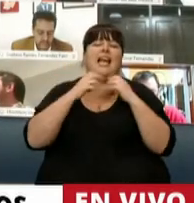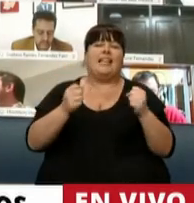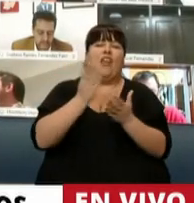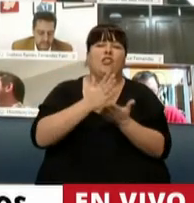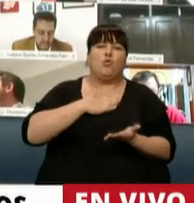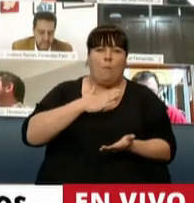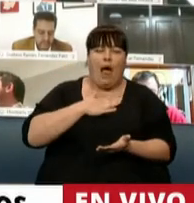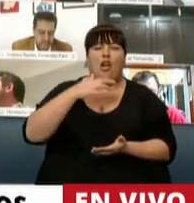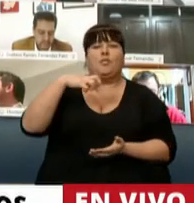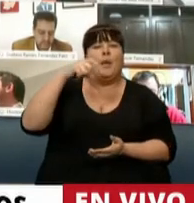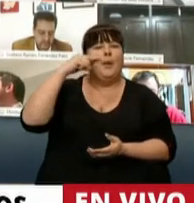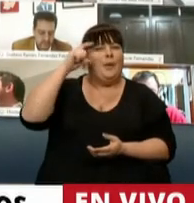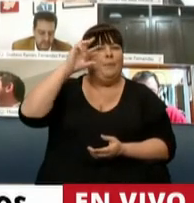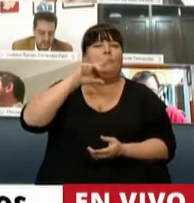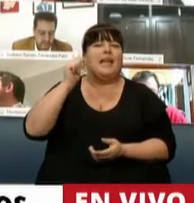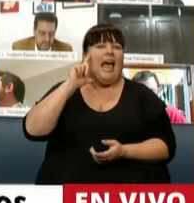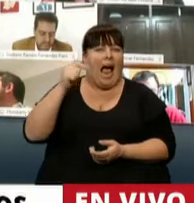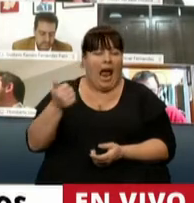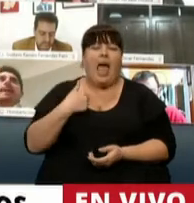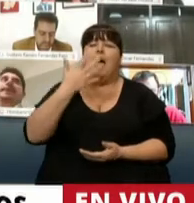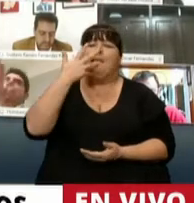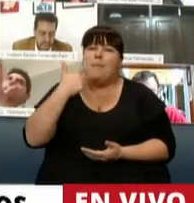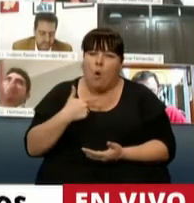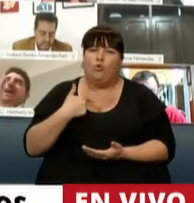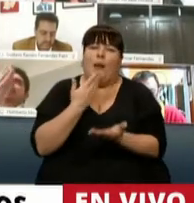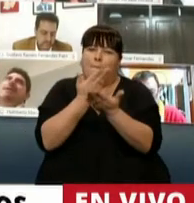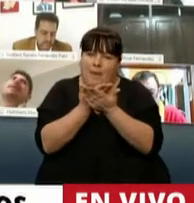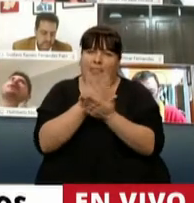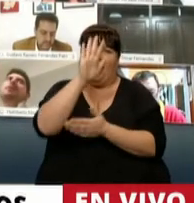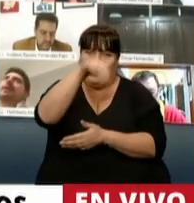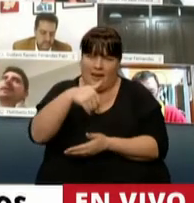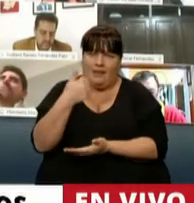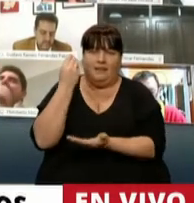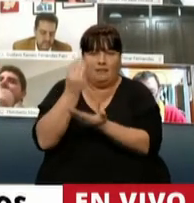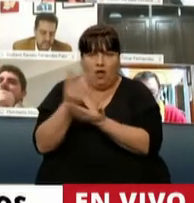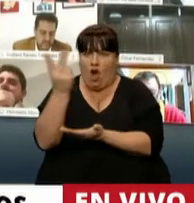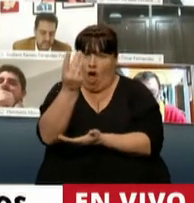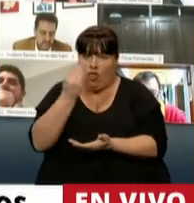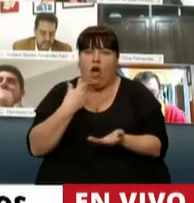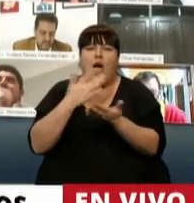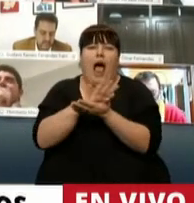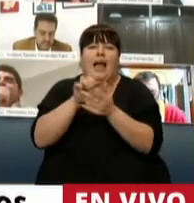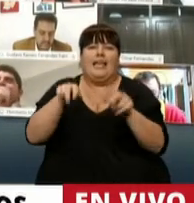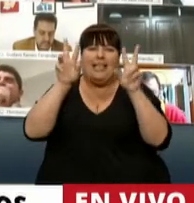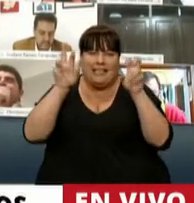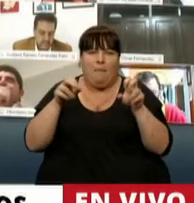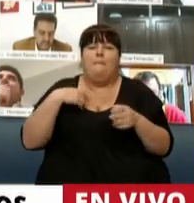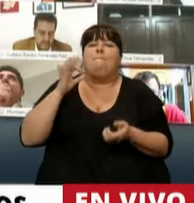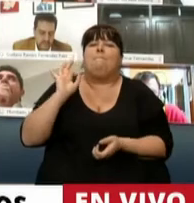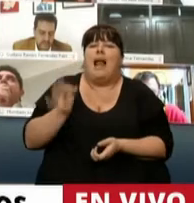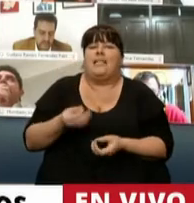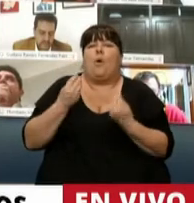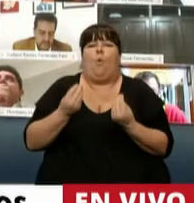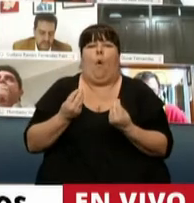Humanos Pietragala en donde nos gustaría y queremos pedir la citación de ambos para tratar este tema, para conocer